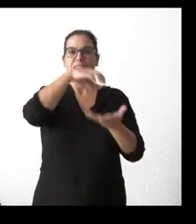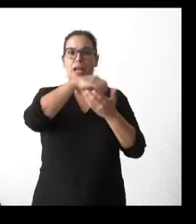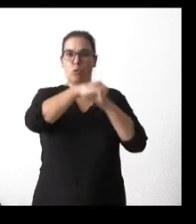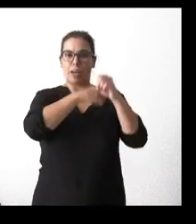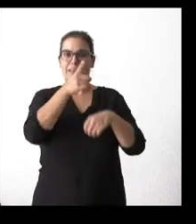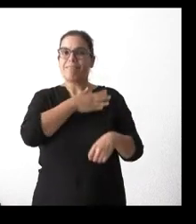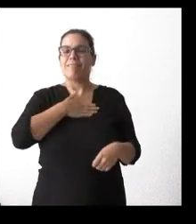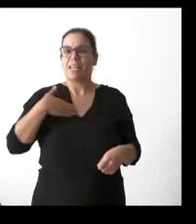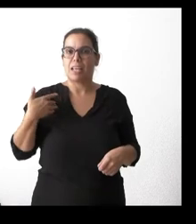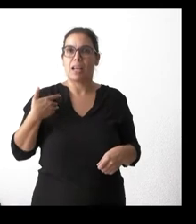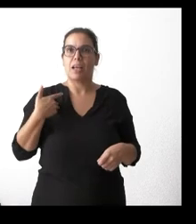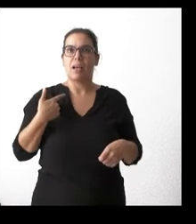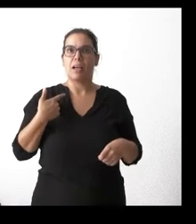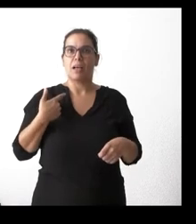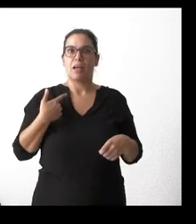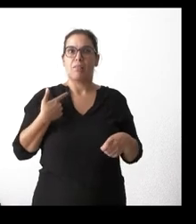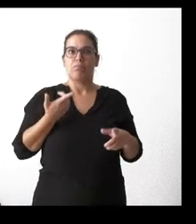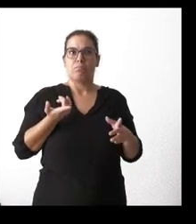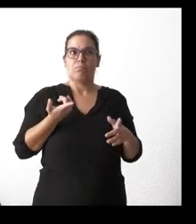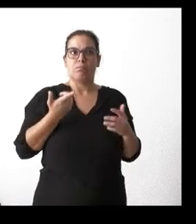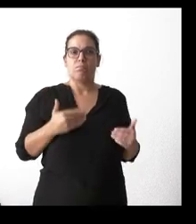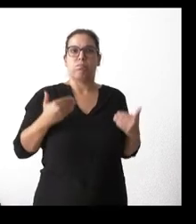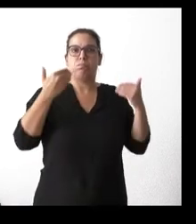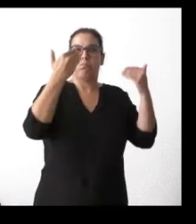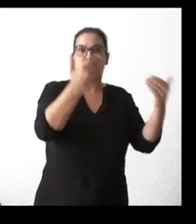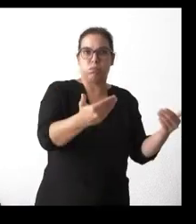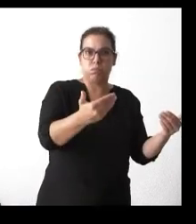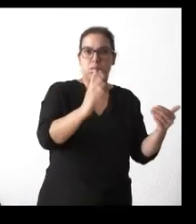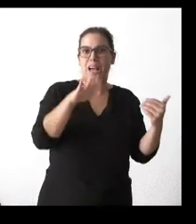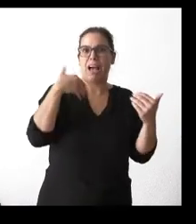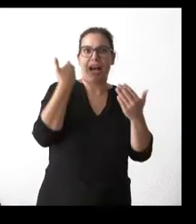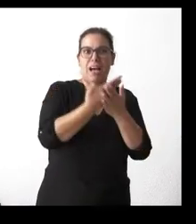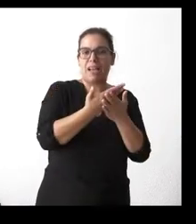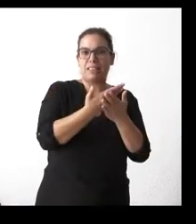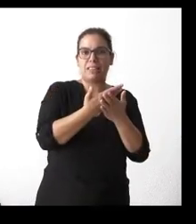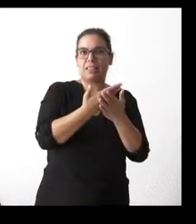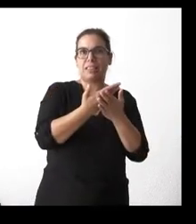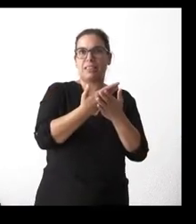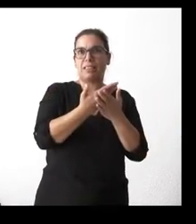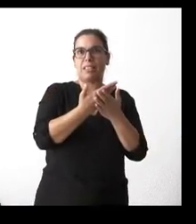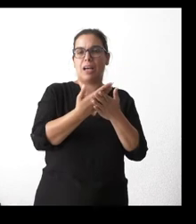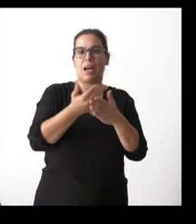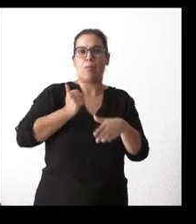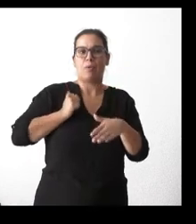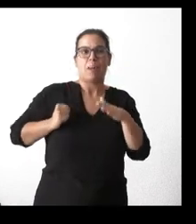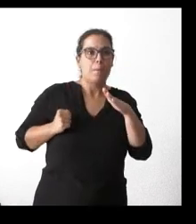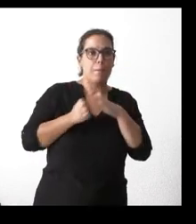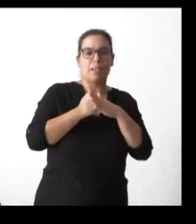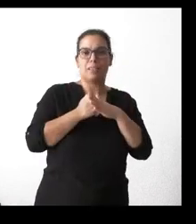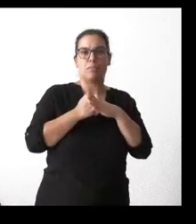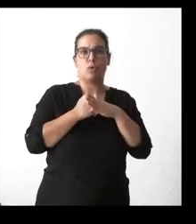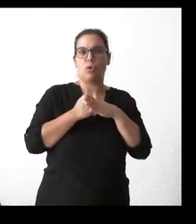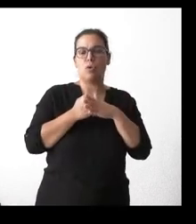construyeran nuevas para las que se van a cerrar, no se cierren hasta aprovechar el máximo de su vida útil. No sé en